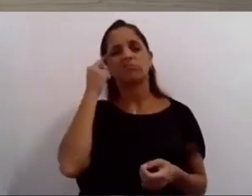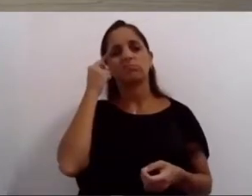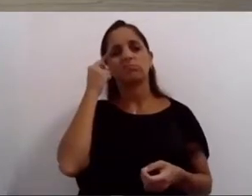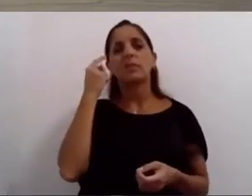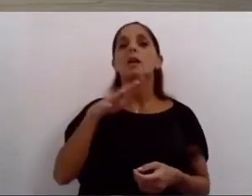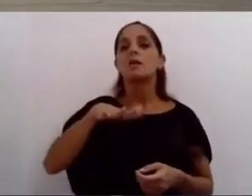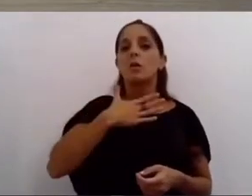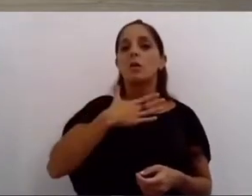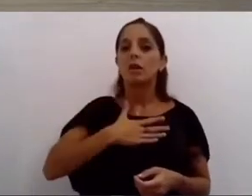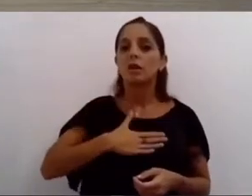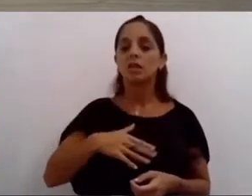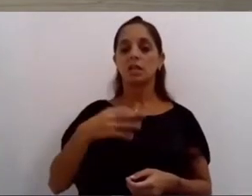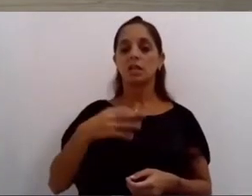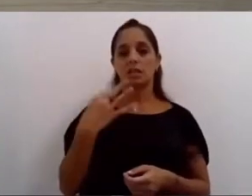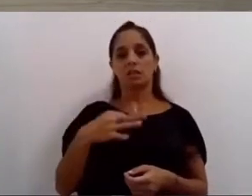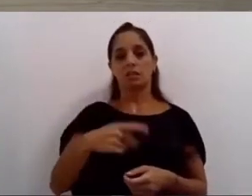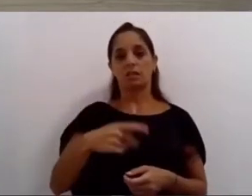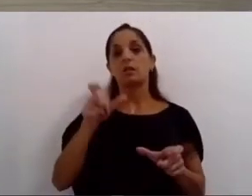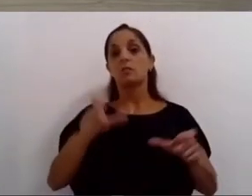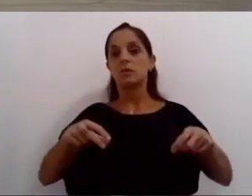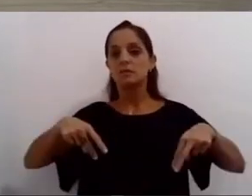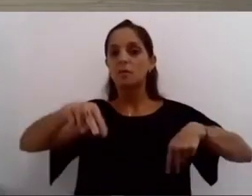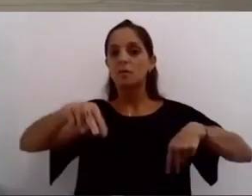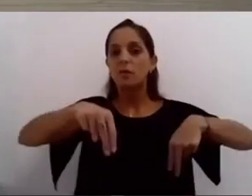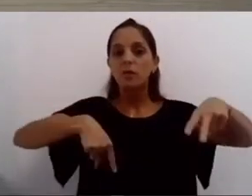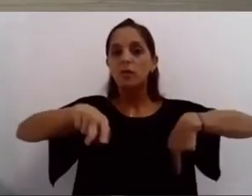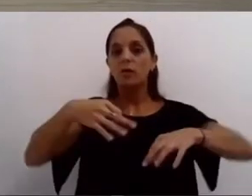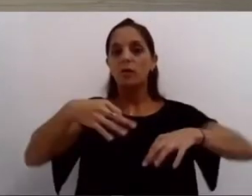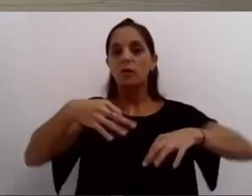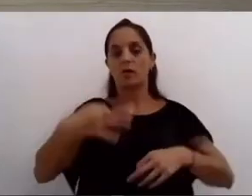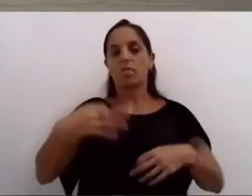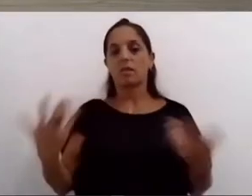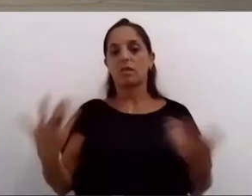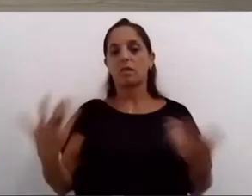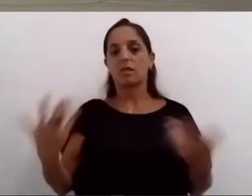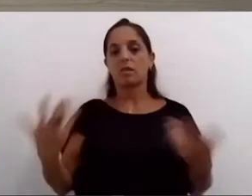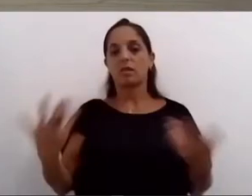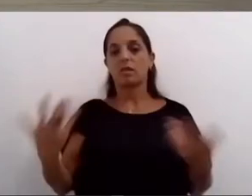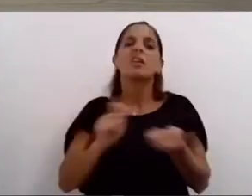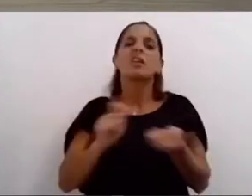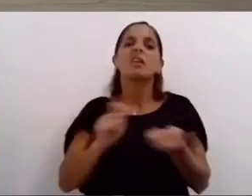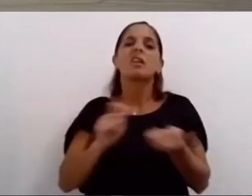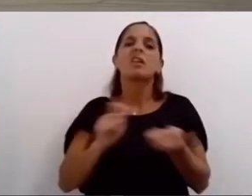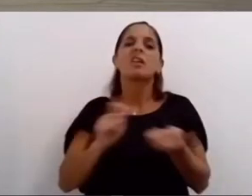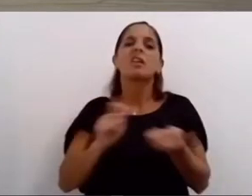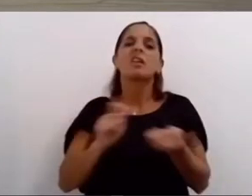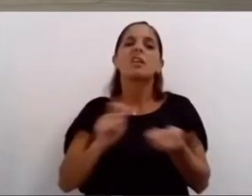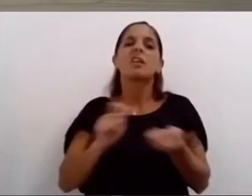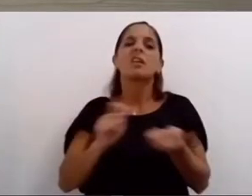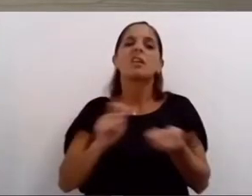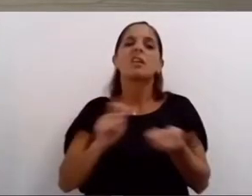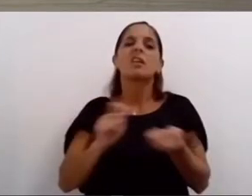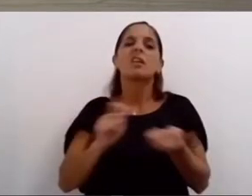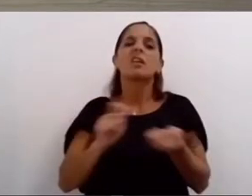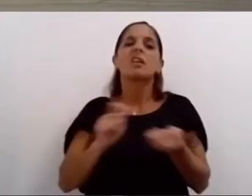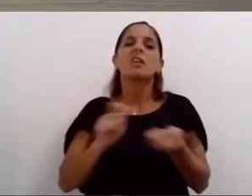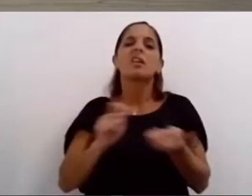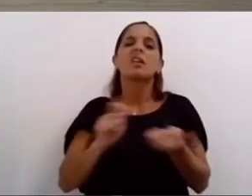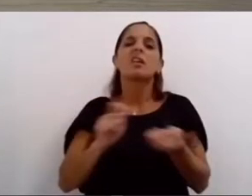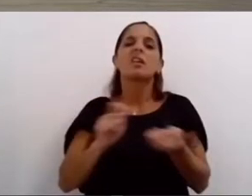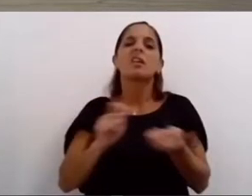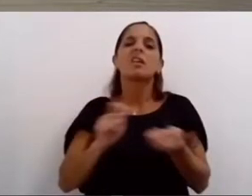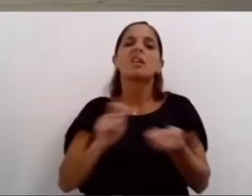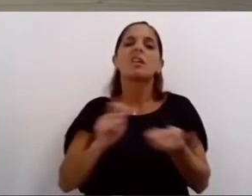diseñado para ser caminado promoveremos calles con veredas más anchas tránsito más tranquilos y cruces